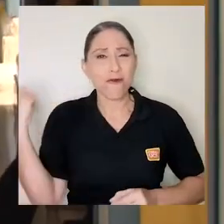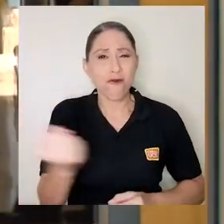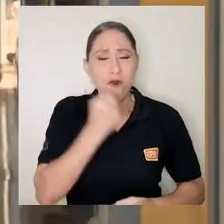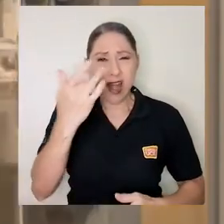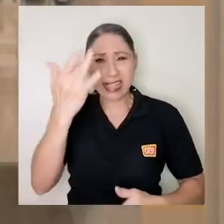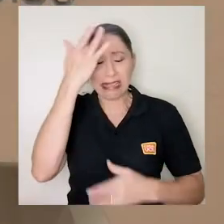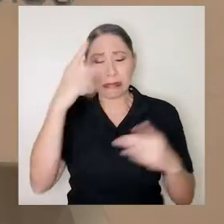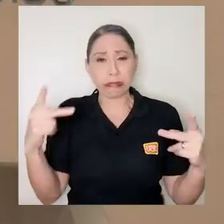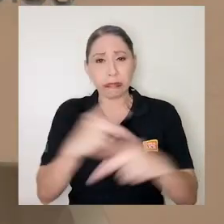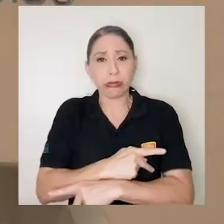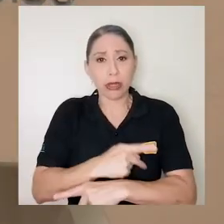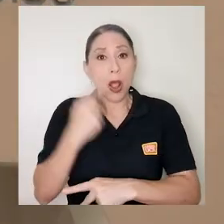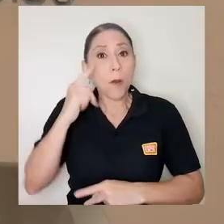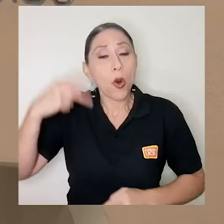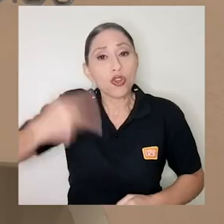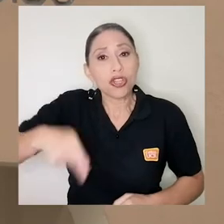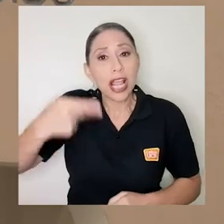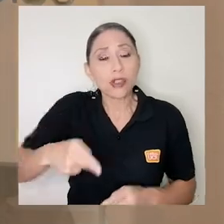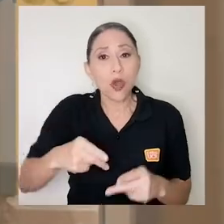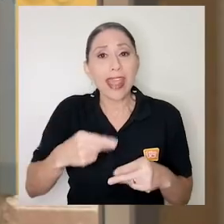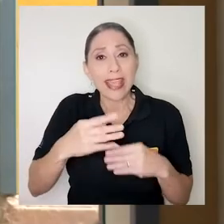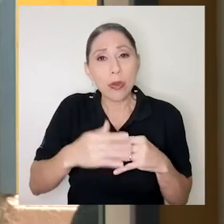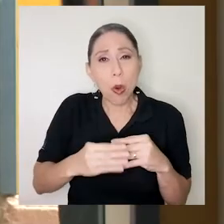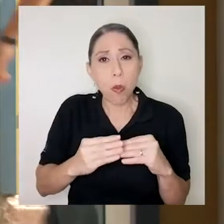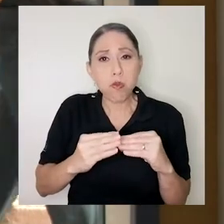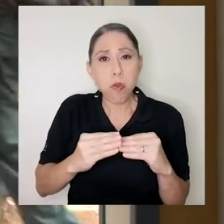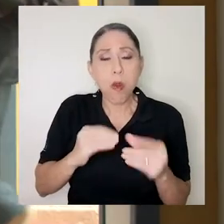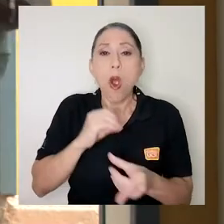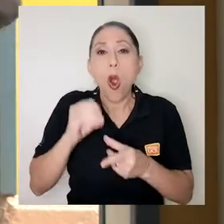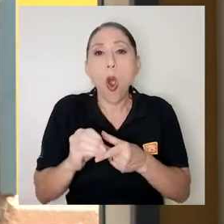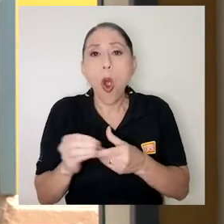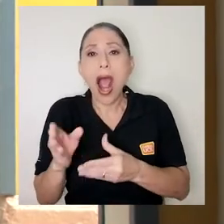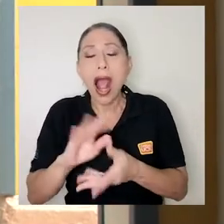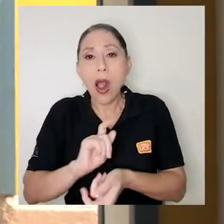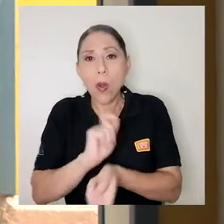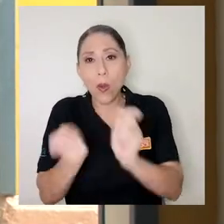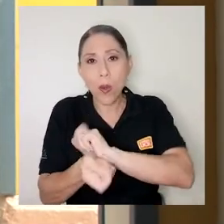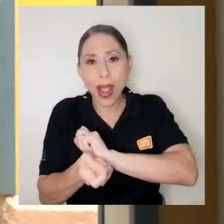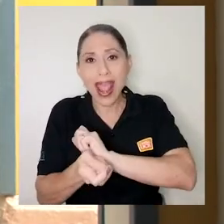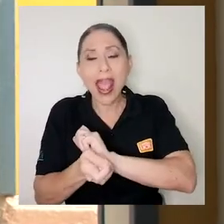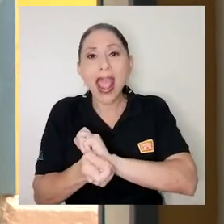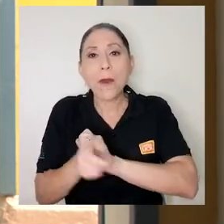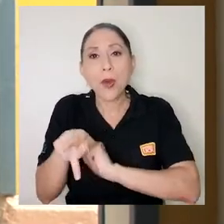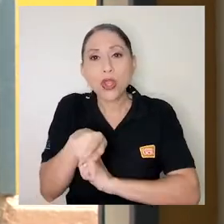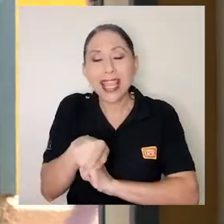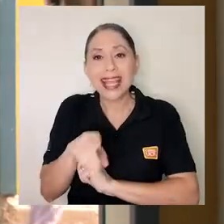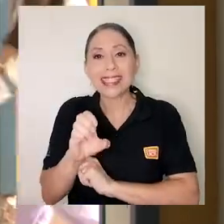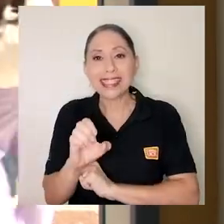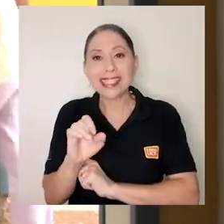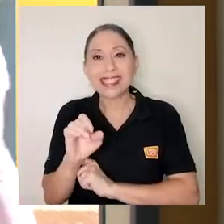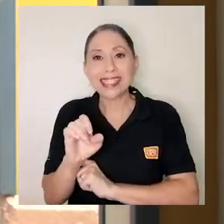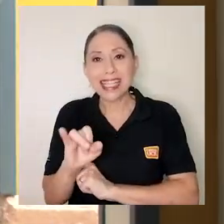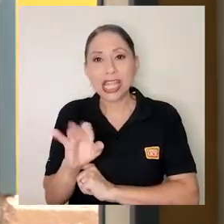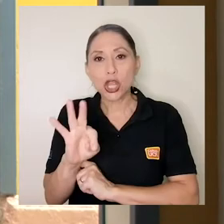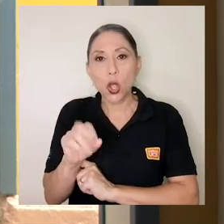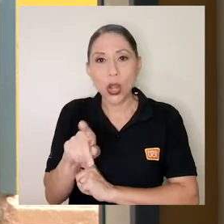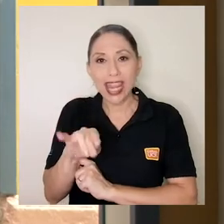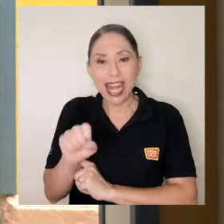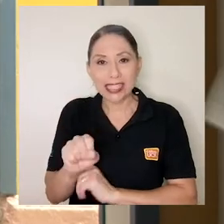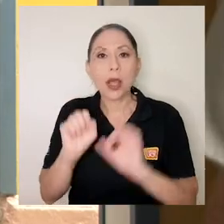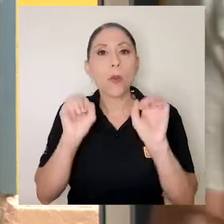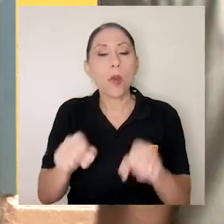crítico, ya sea por riesgo de coágulos o por la alteración de unas proteínas llamadas citoquinas, las cuales